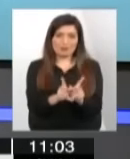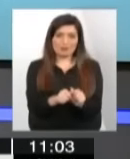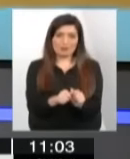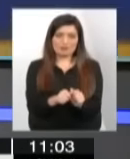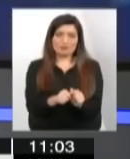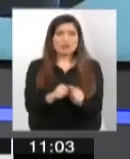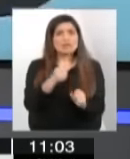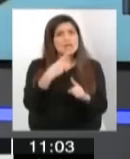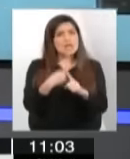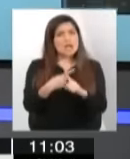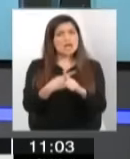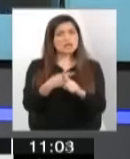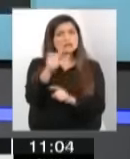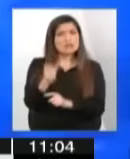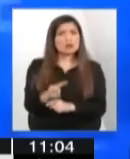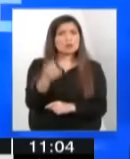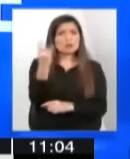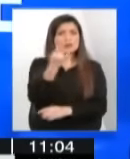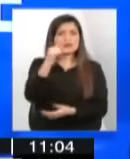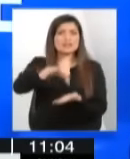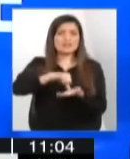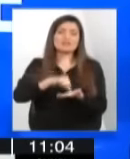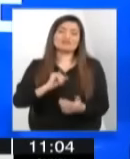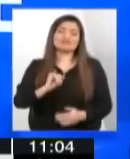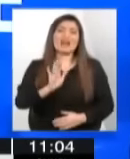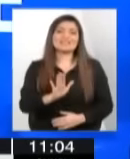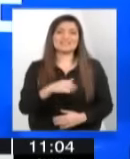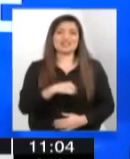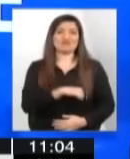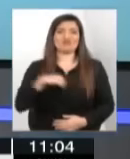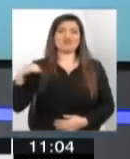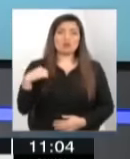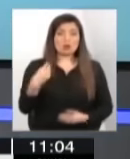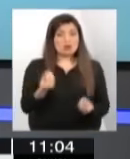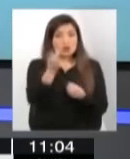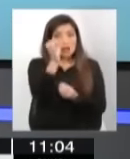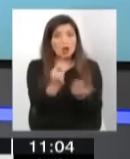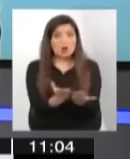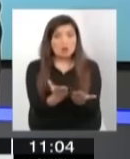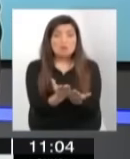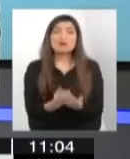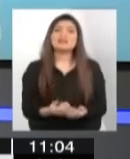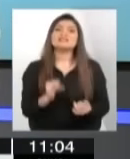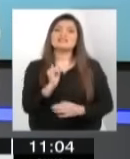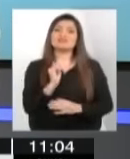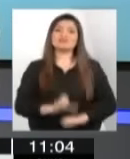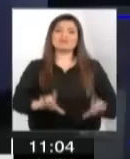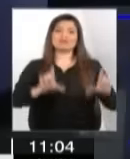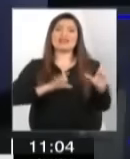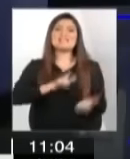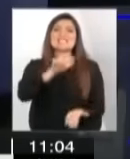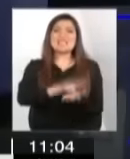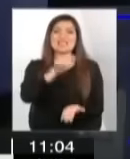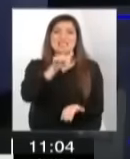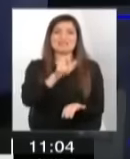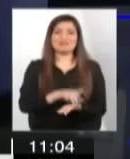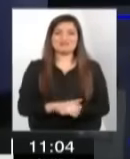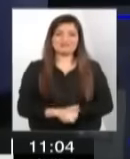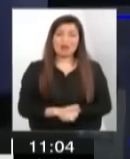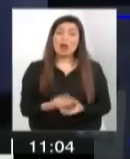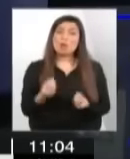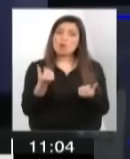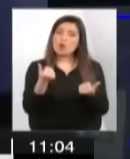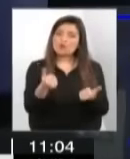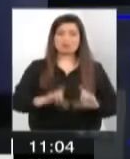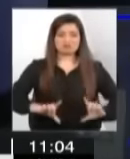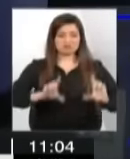Y exalumna de la Universidad Central. Así es. A mucha honra. ¿Era buena alumna? Licenciada con nota 7. Ah, muy bien. Muy bien.